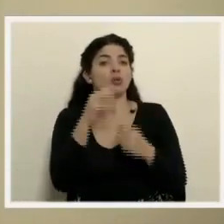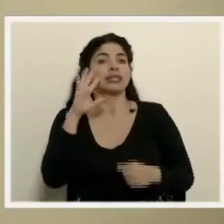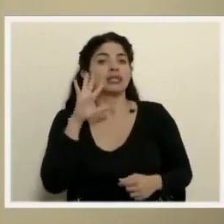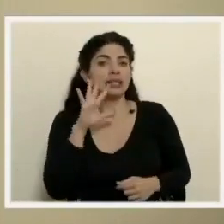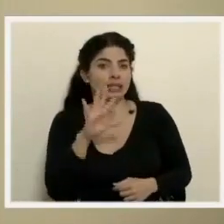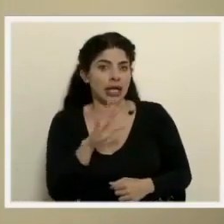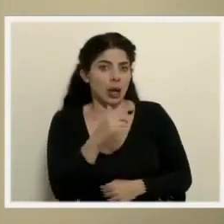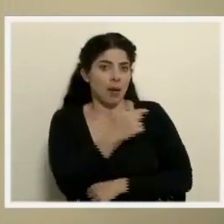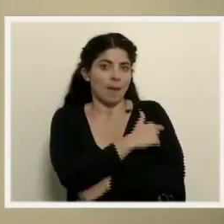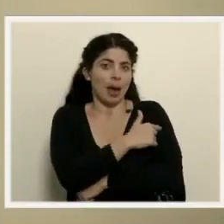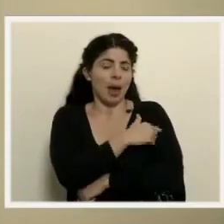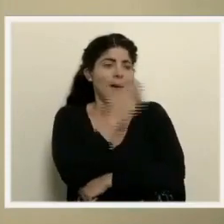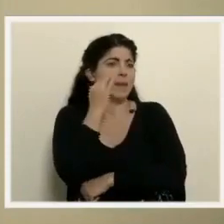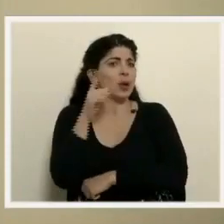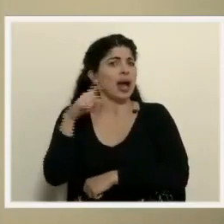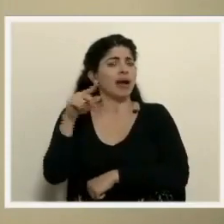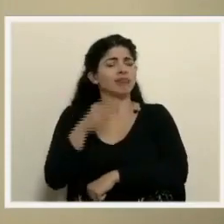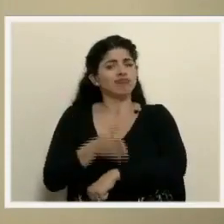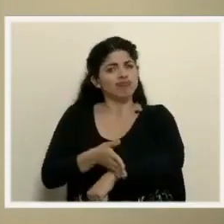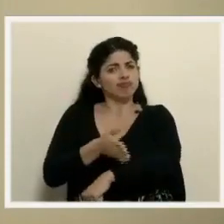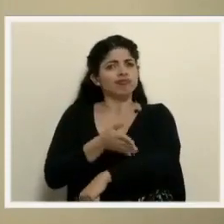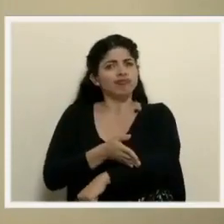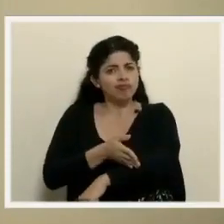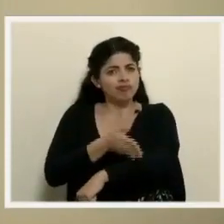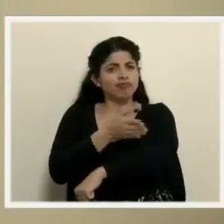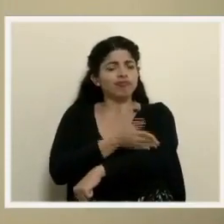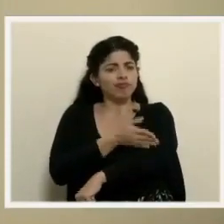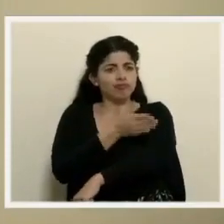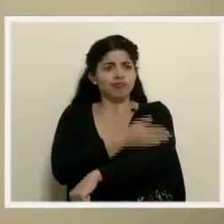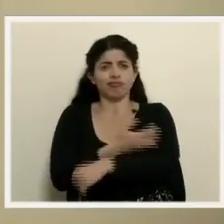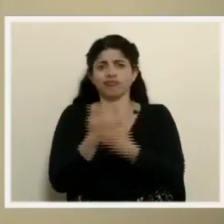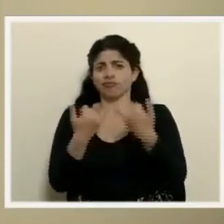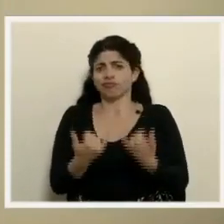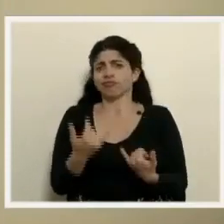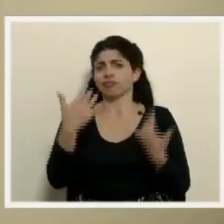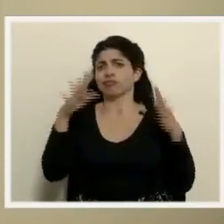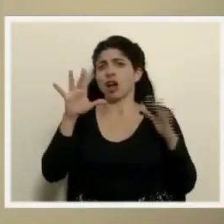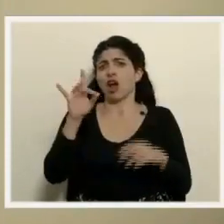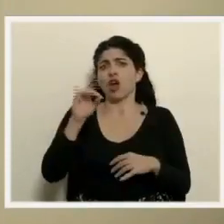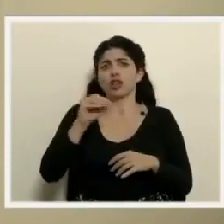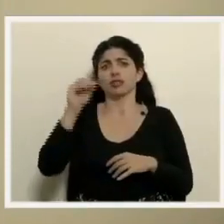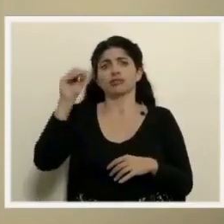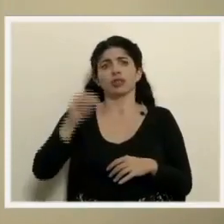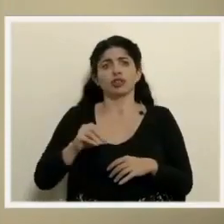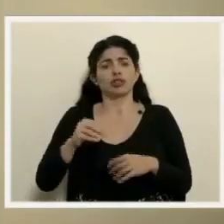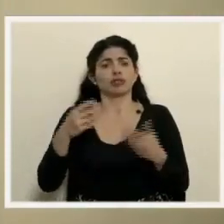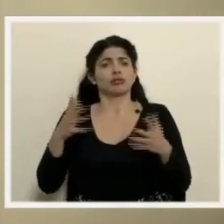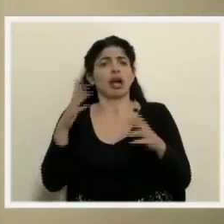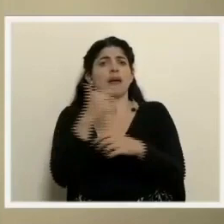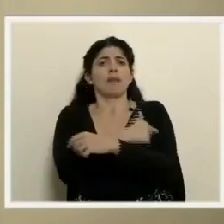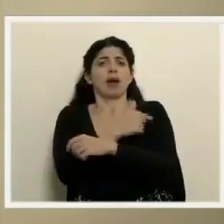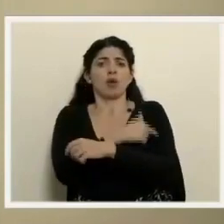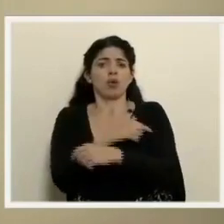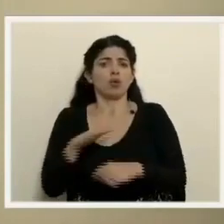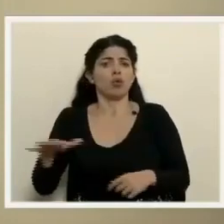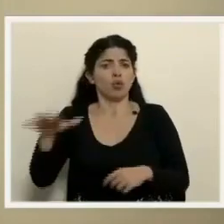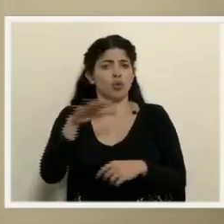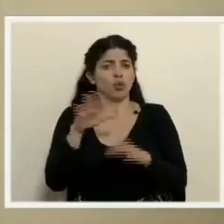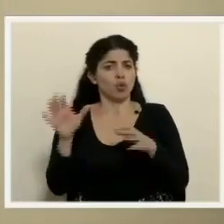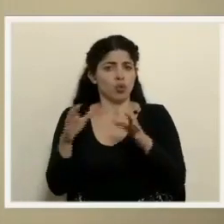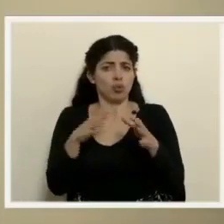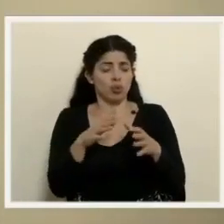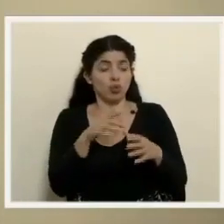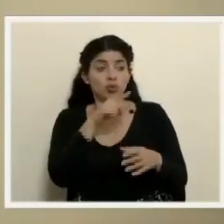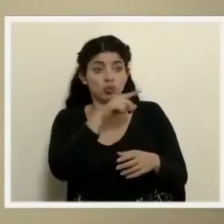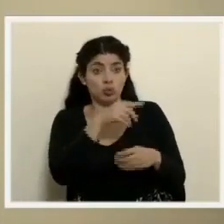vacunación ante el avance en la mayoría de las áreas con un 80% o más de cobertura en los grupos anteriores. Hubo